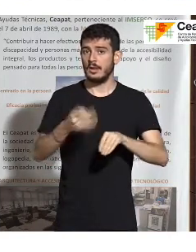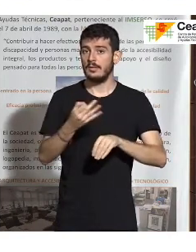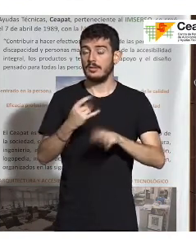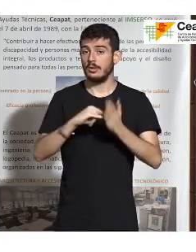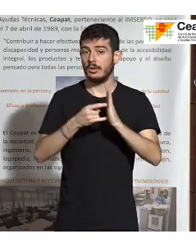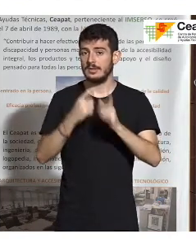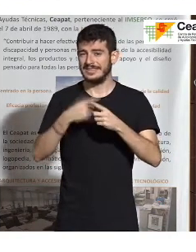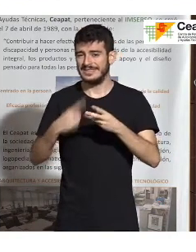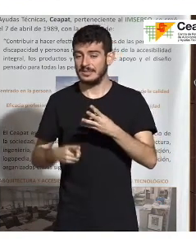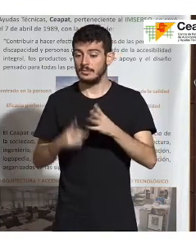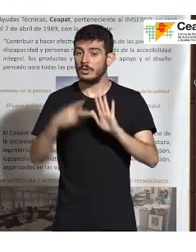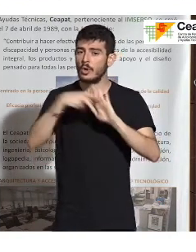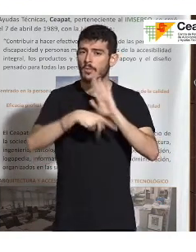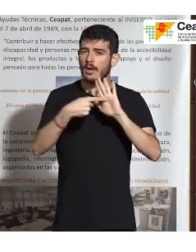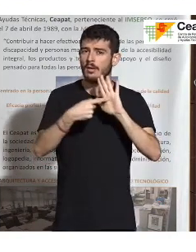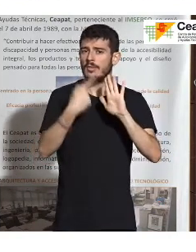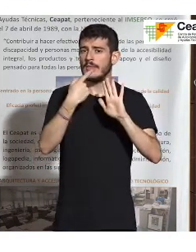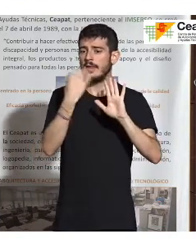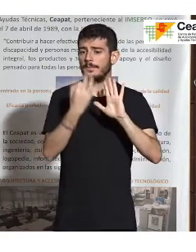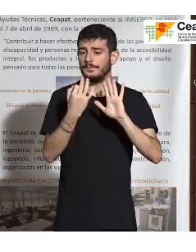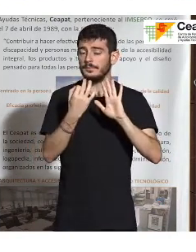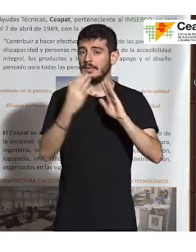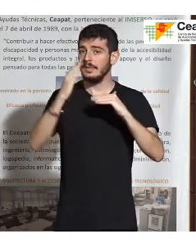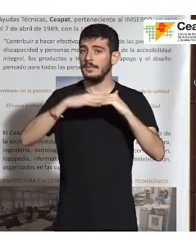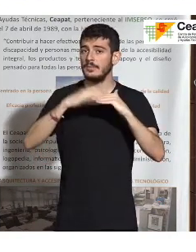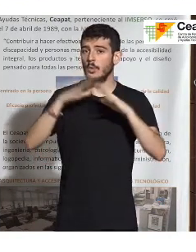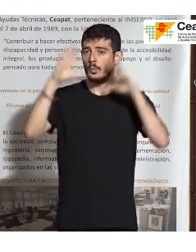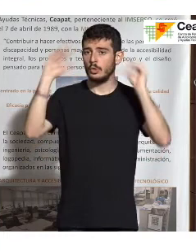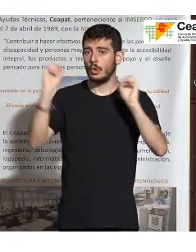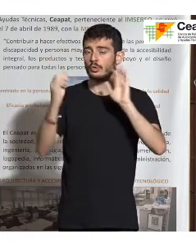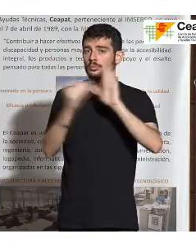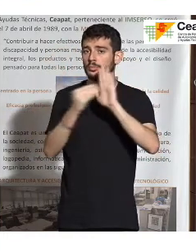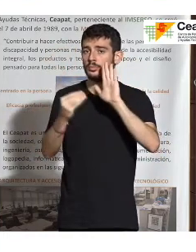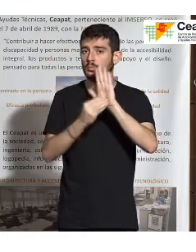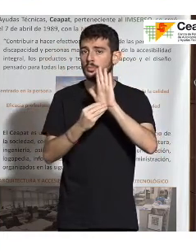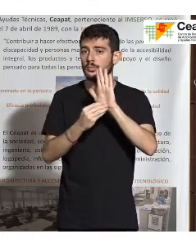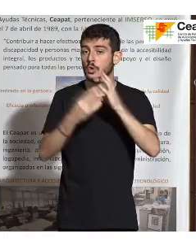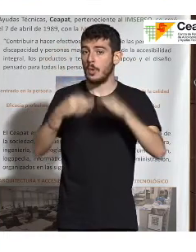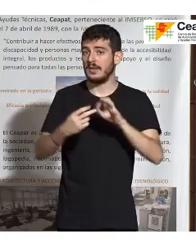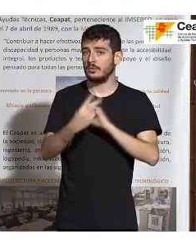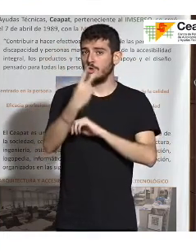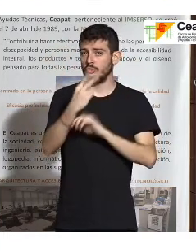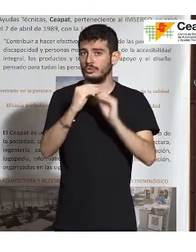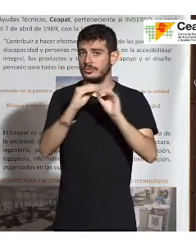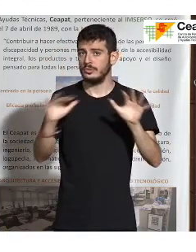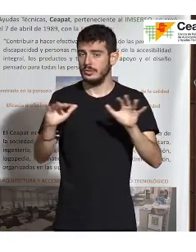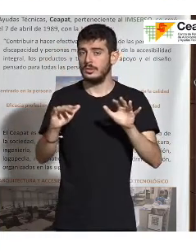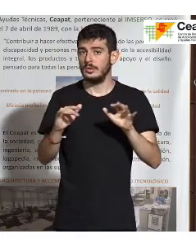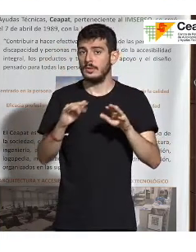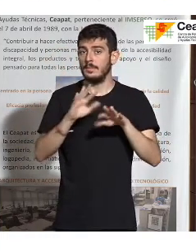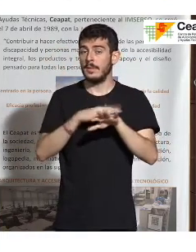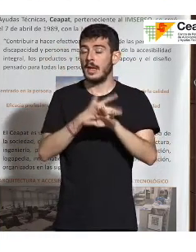en esta norma lo que hemos obligado es que al menos haya dos protocolos implementados que sean normalizados, para que así haya y ya se